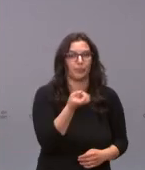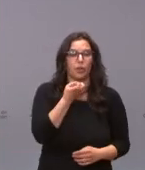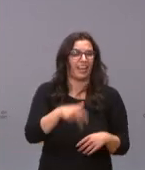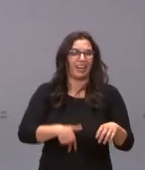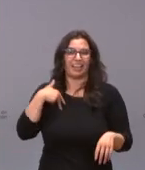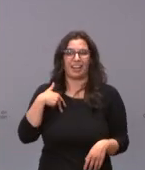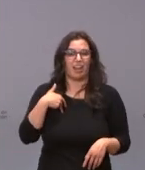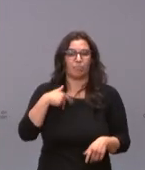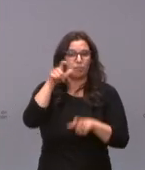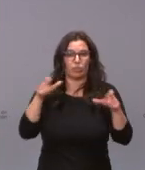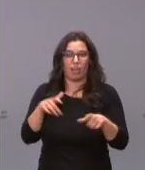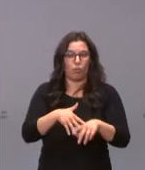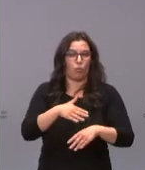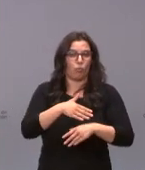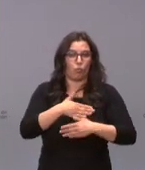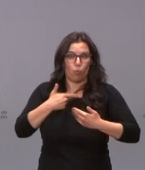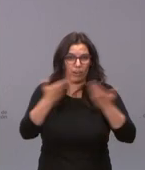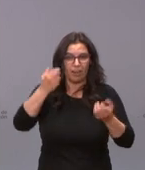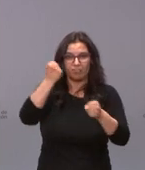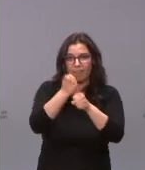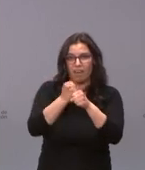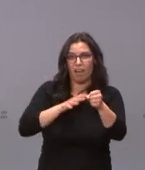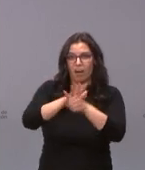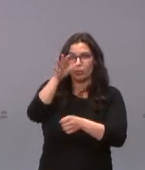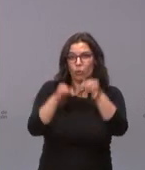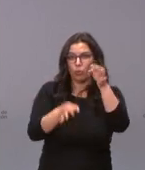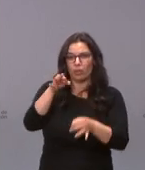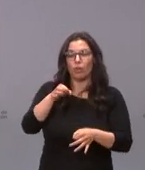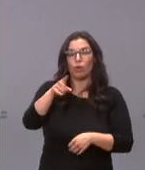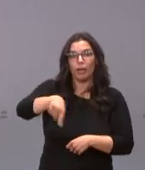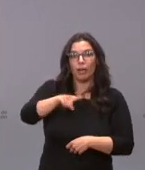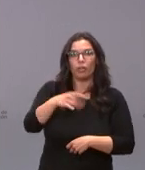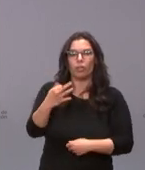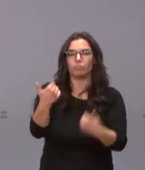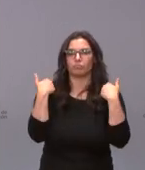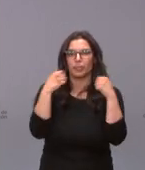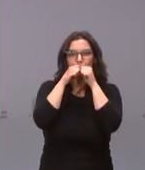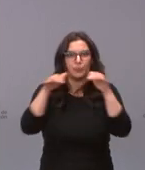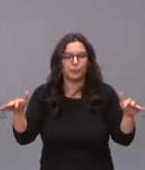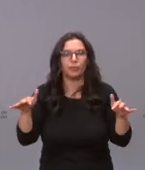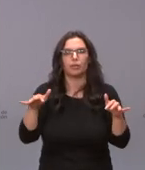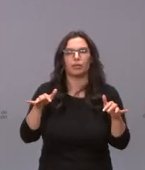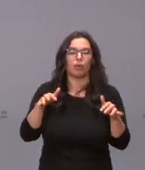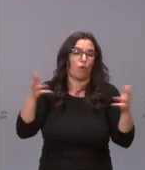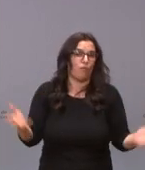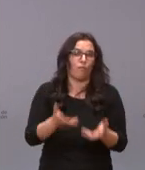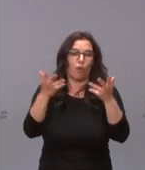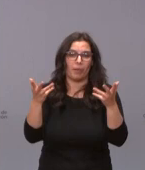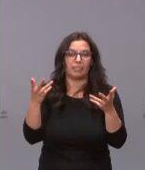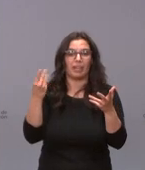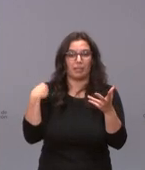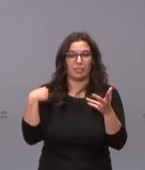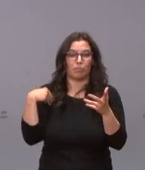jurídico que tenga por finalidad el conocimiento y la difusión de materias de índole jurídica y en particular que fomenten este